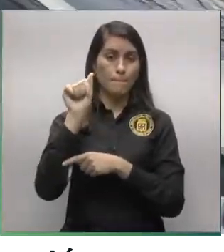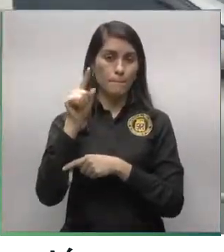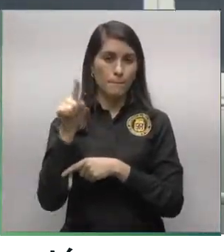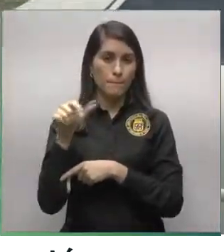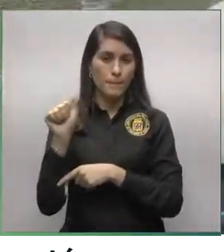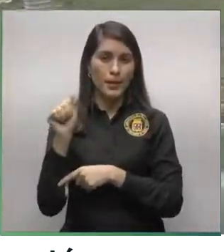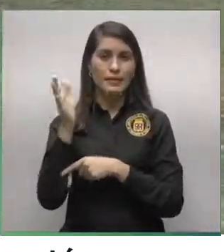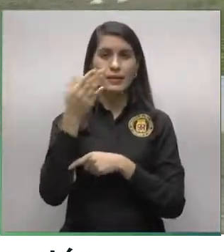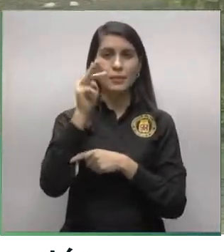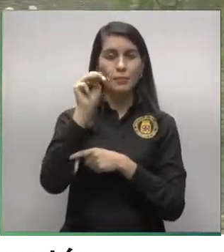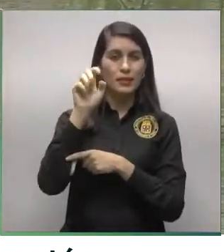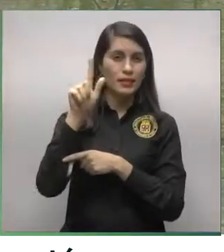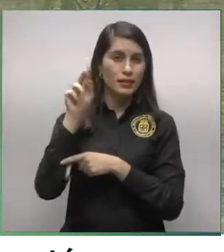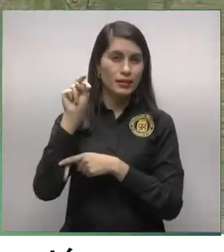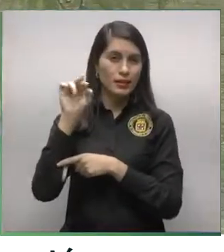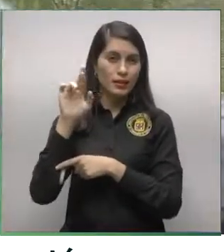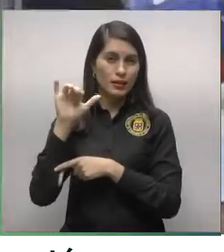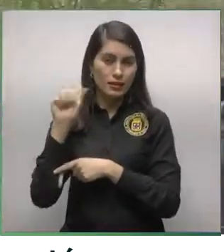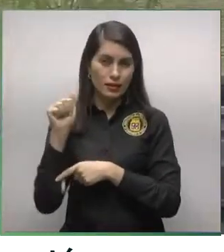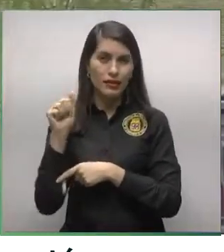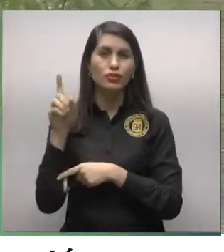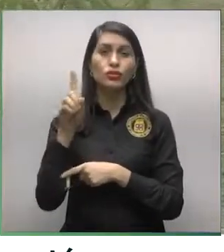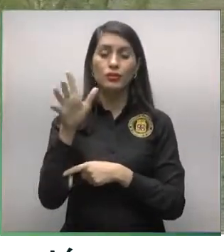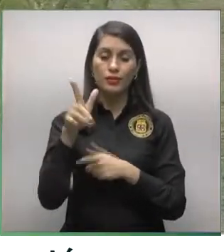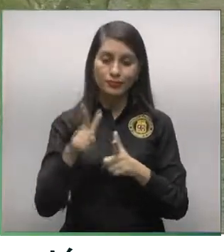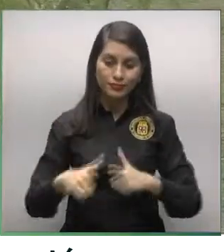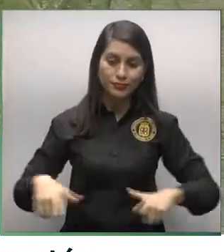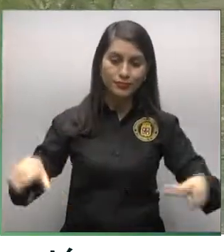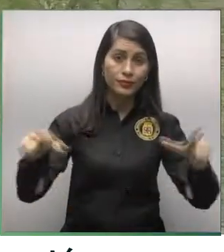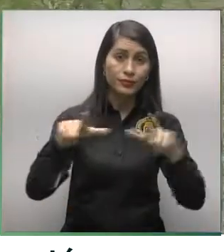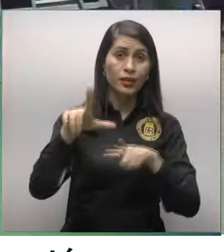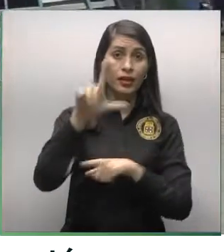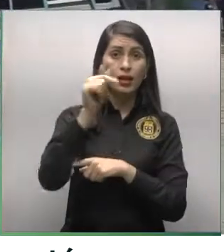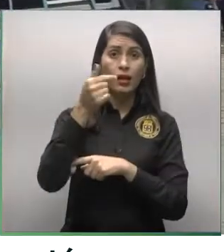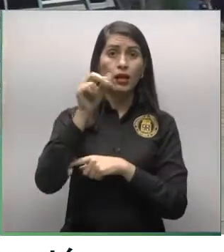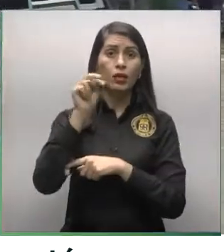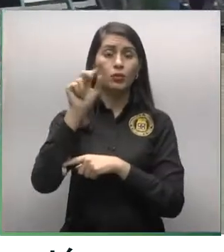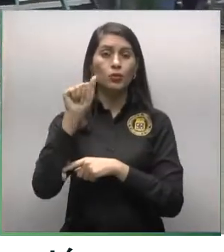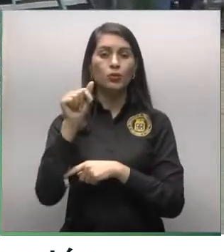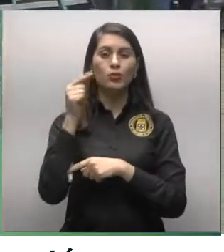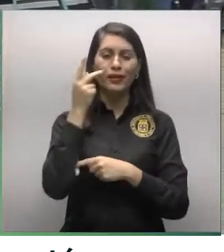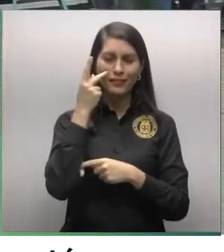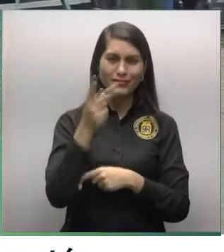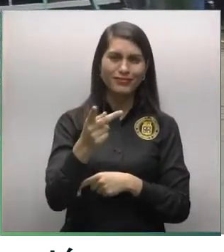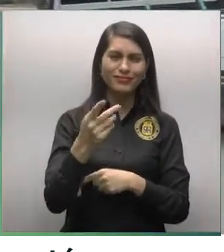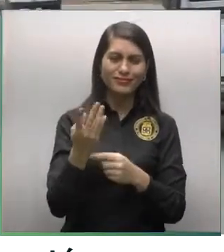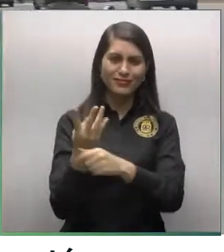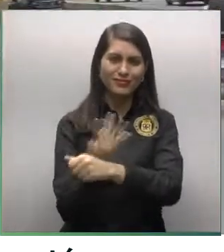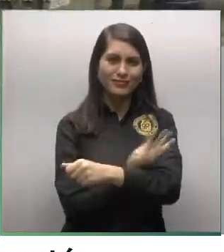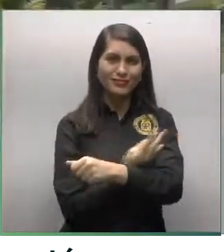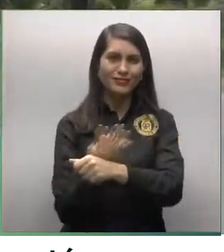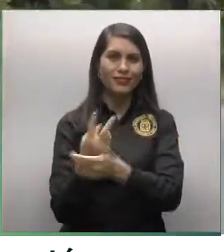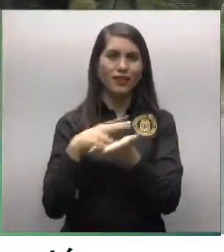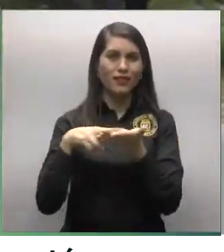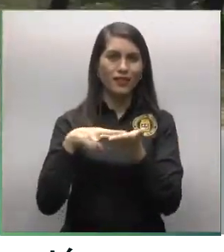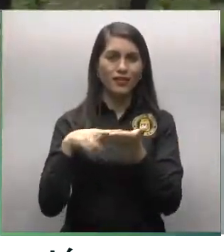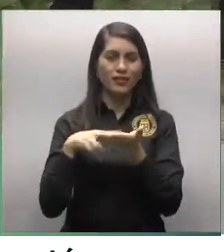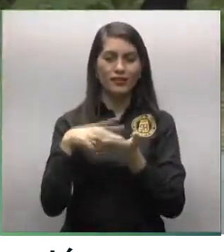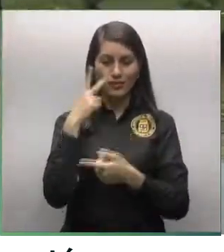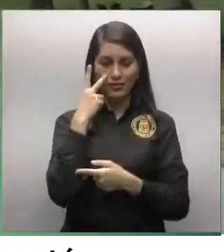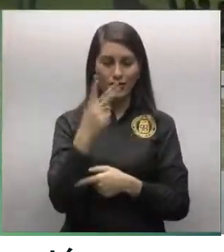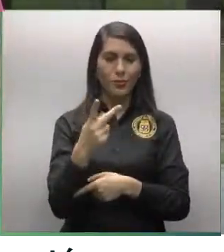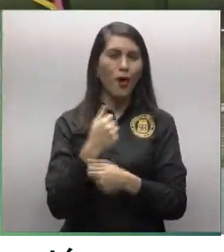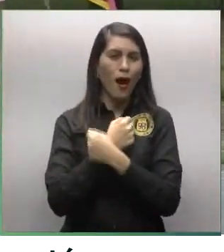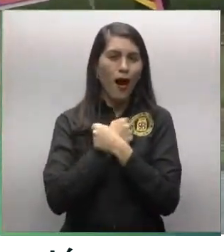Plaza Milenaria, es el sitio que está en la laguna, el área verde de la laguna, donde hay un puentecito, también ahí hay, amo la